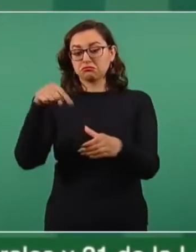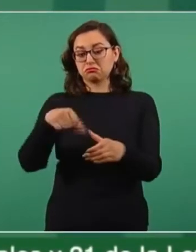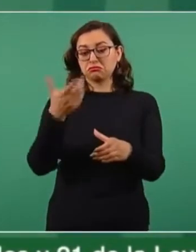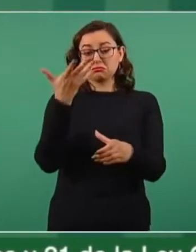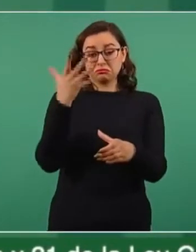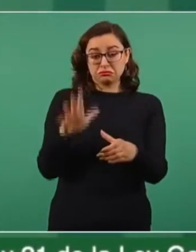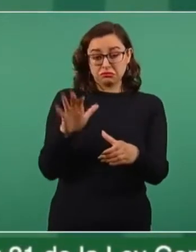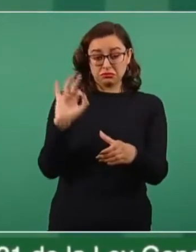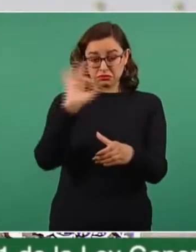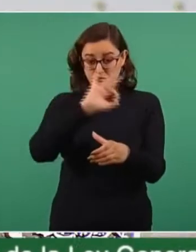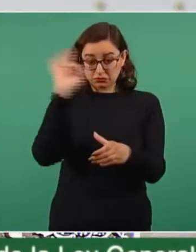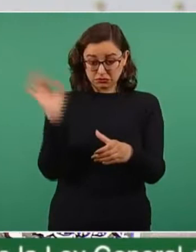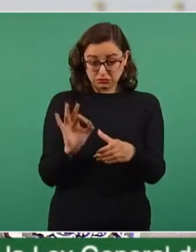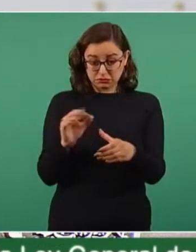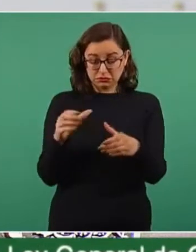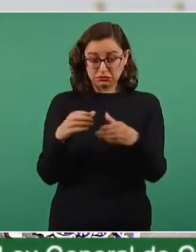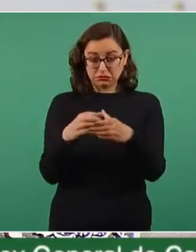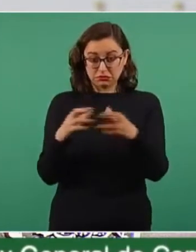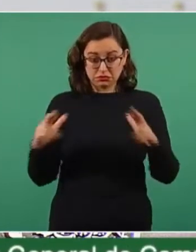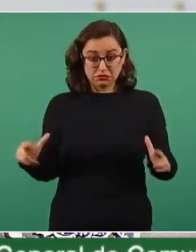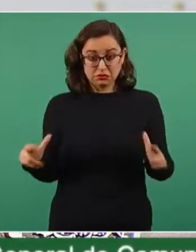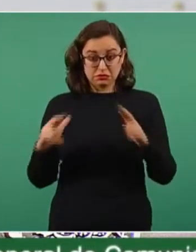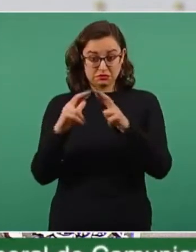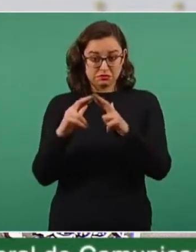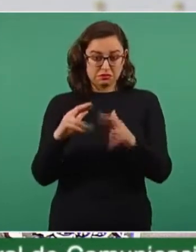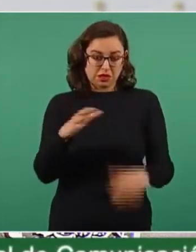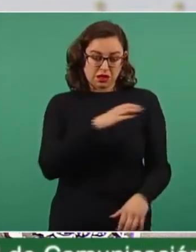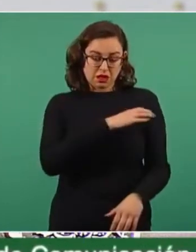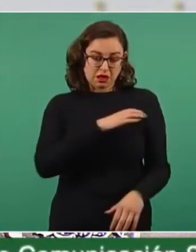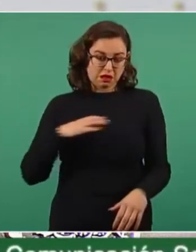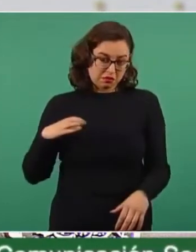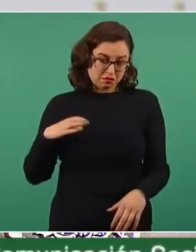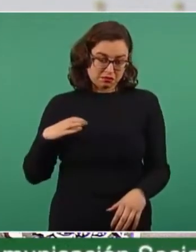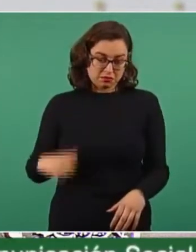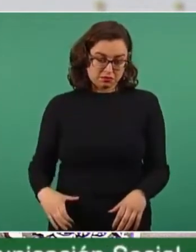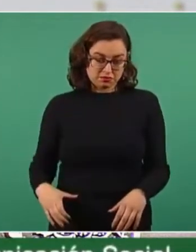evangélica de las distintas denominaciones